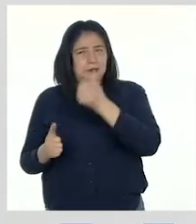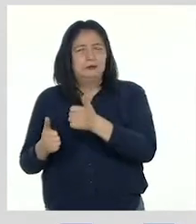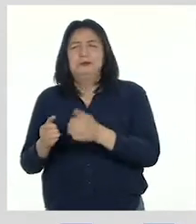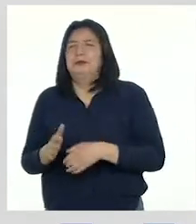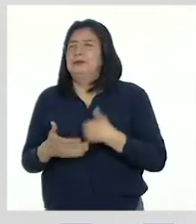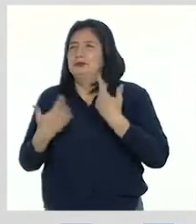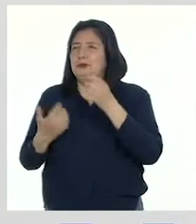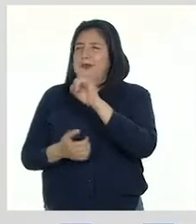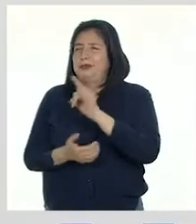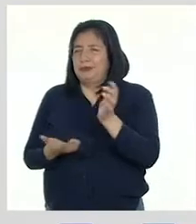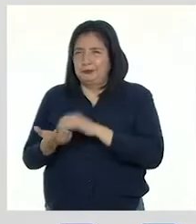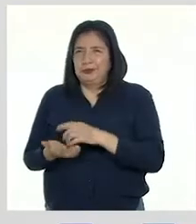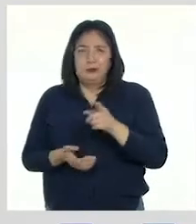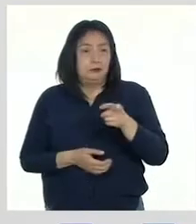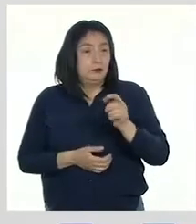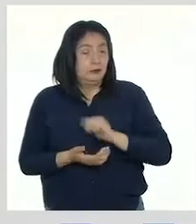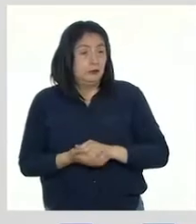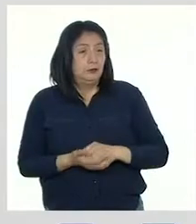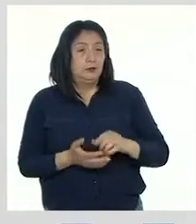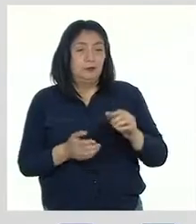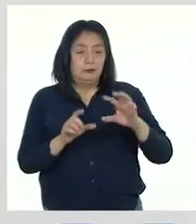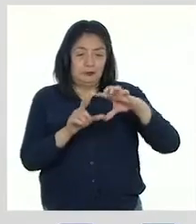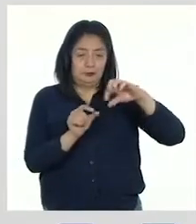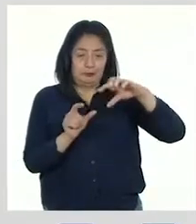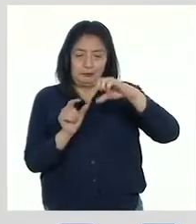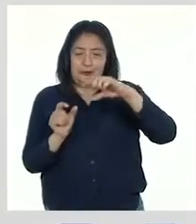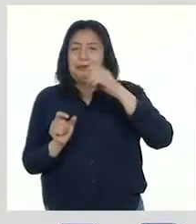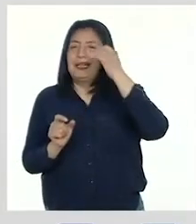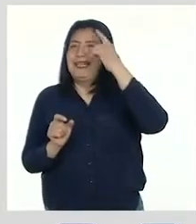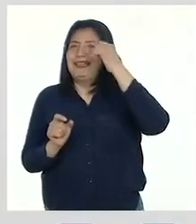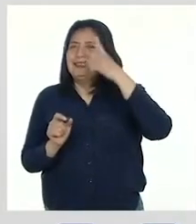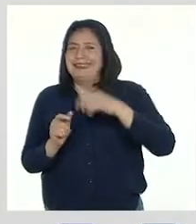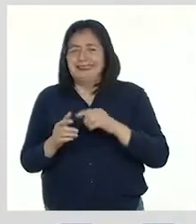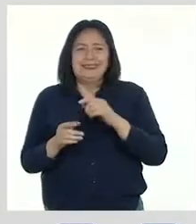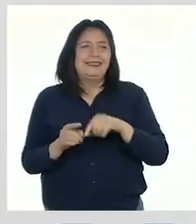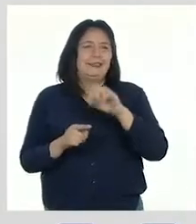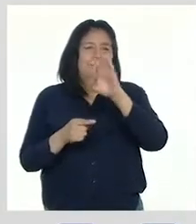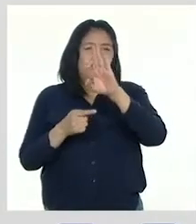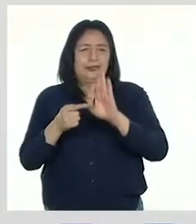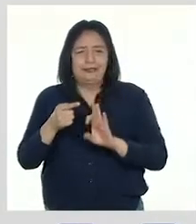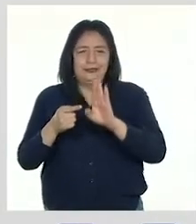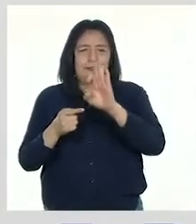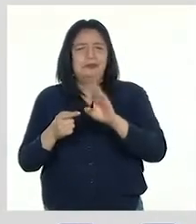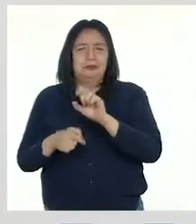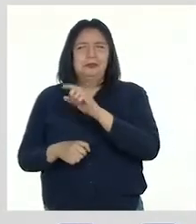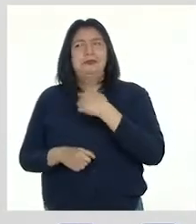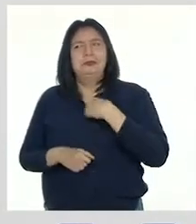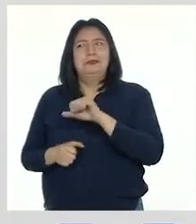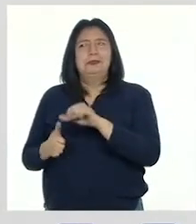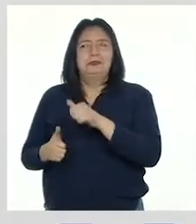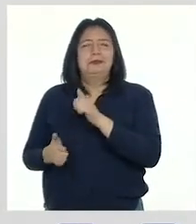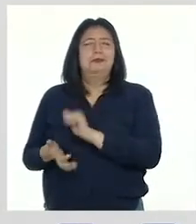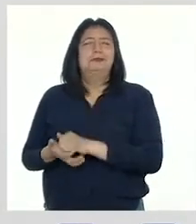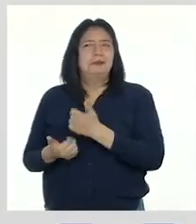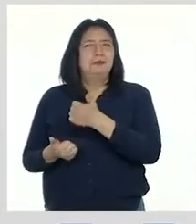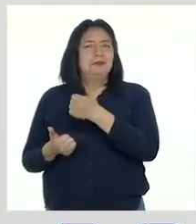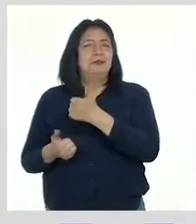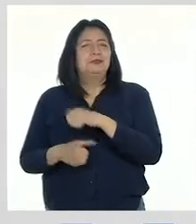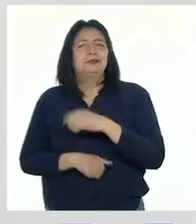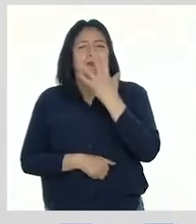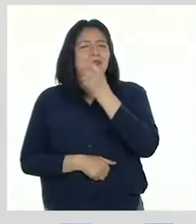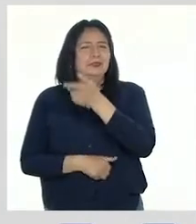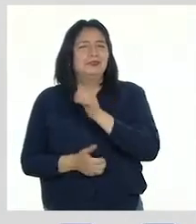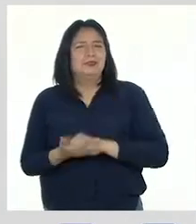más útil! Como en este caso sobre los papeles cortados para entender las fracciones. A mí también me pareció súper chévere esa técnica.